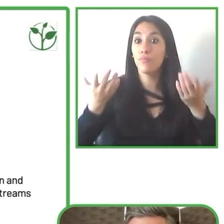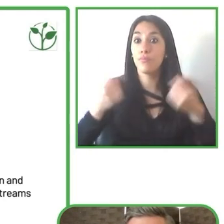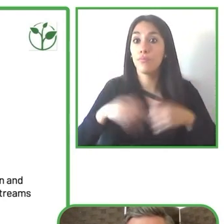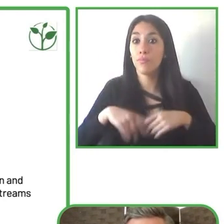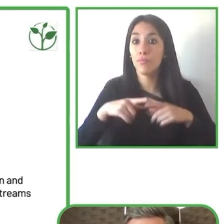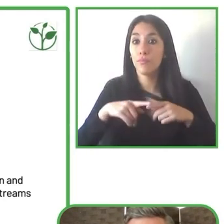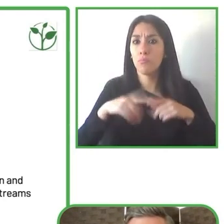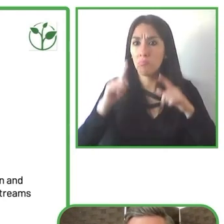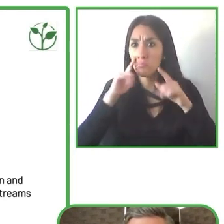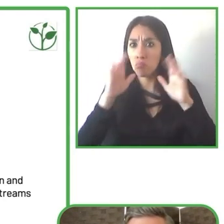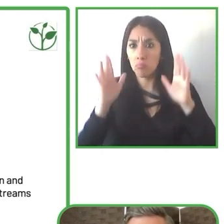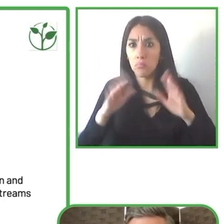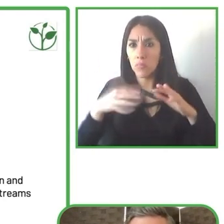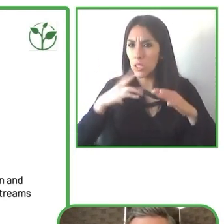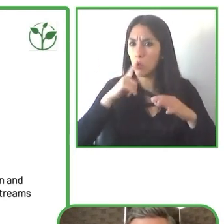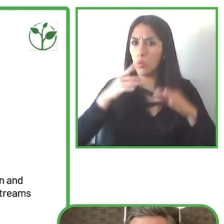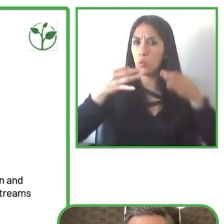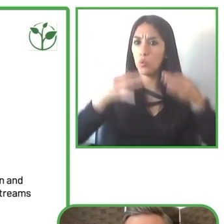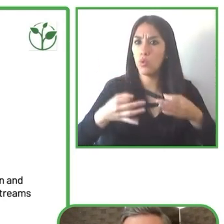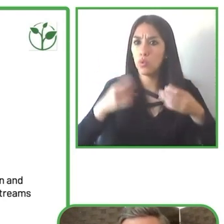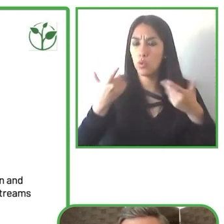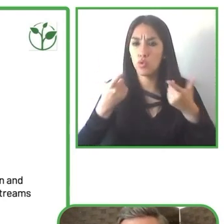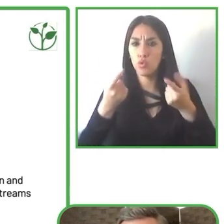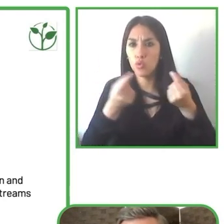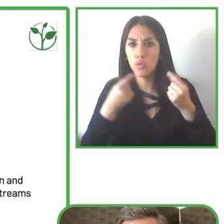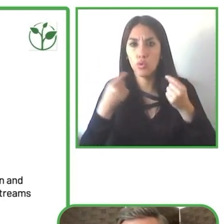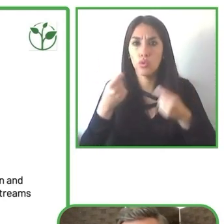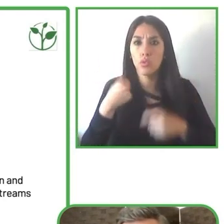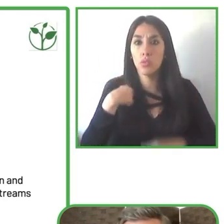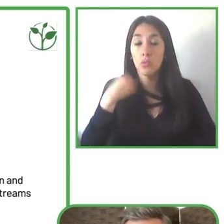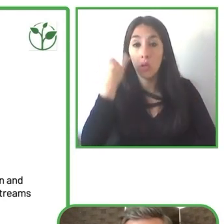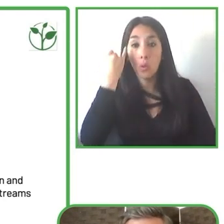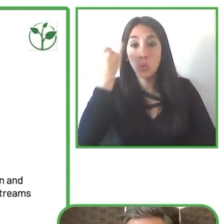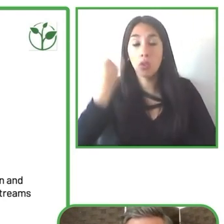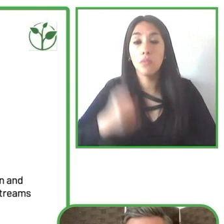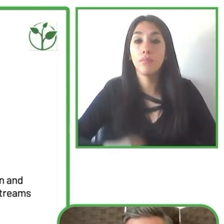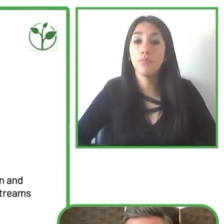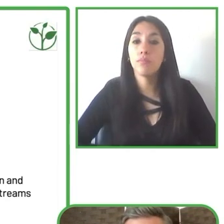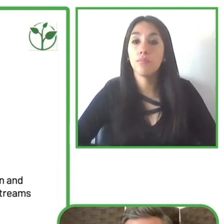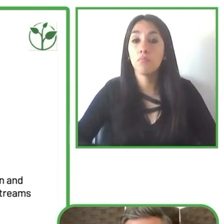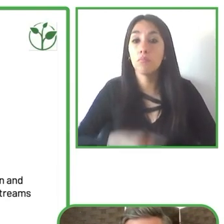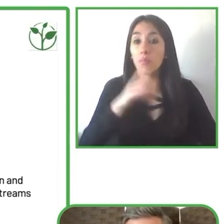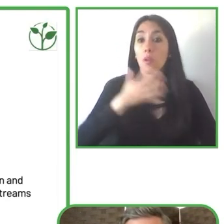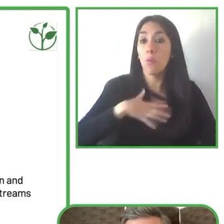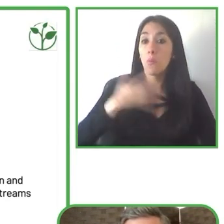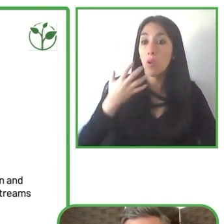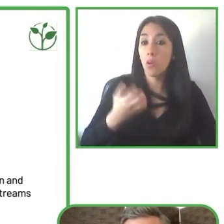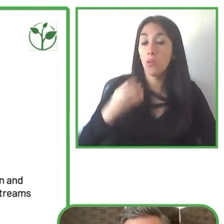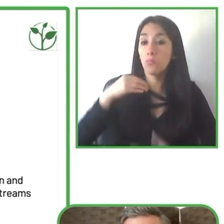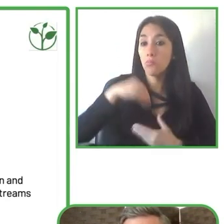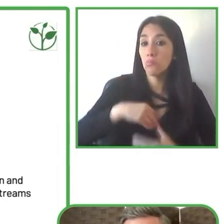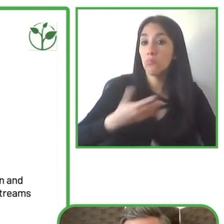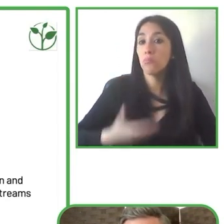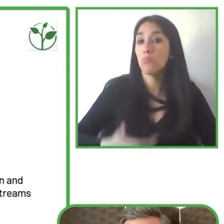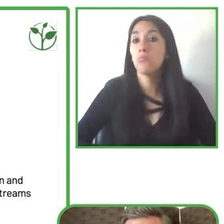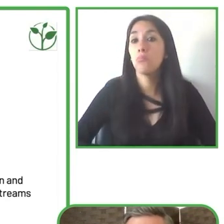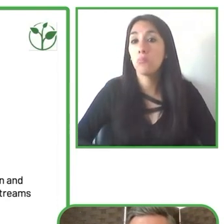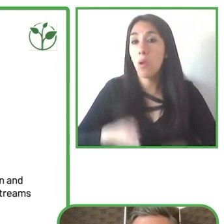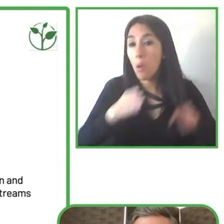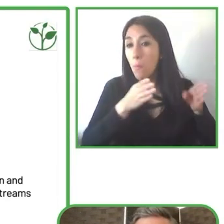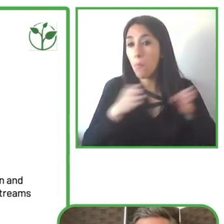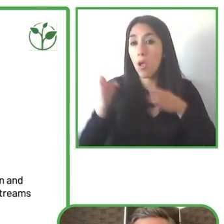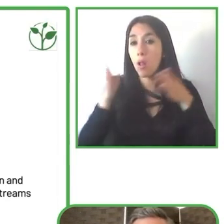ellos quieren incluir esto como su parte de su oferta de negocio y es una estrategia a largo plazo lo segundo